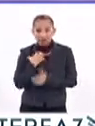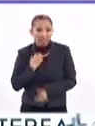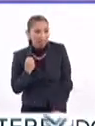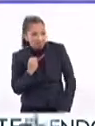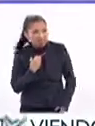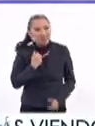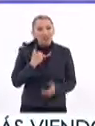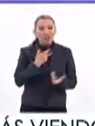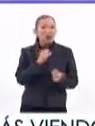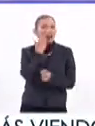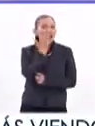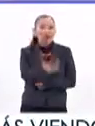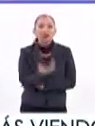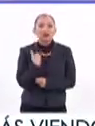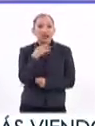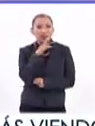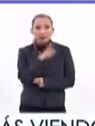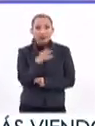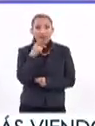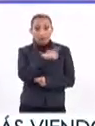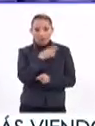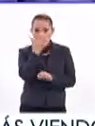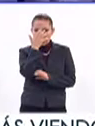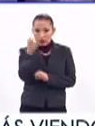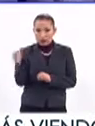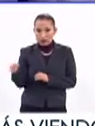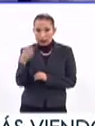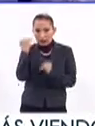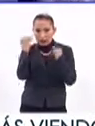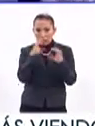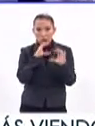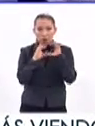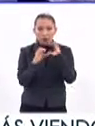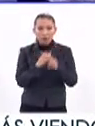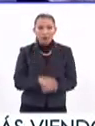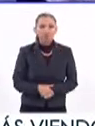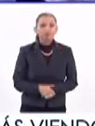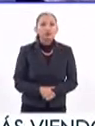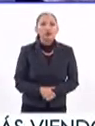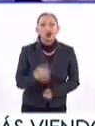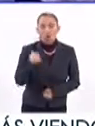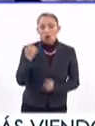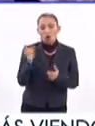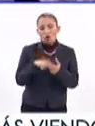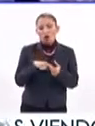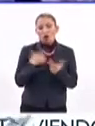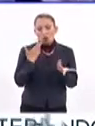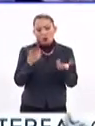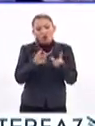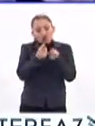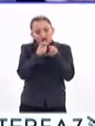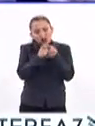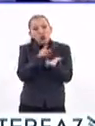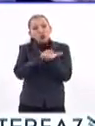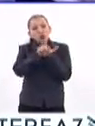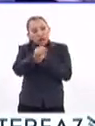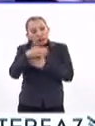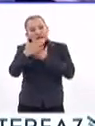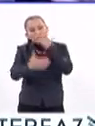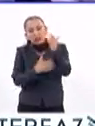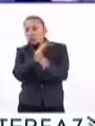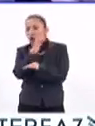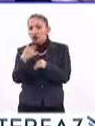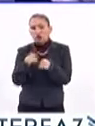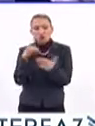es lo que está pasando y cuáles son los resultados. Así es. Tiene ser muy serios esa estrategia de comunicación. Exacto. Y yo me sumo a retuitear, a avanzar, a